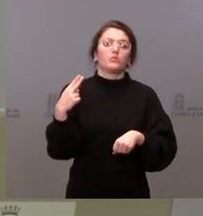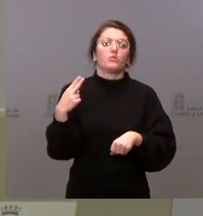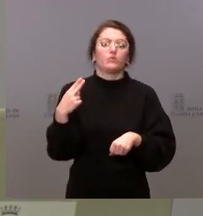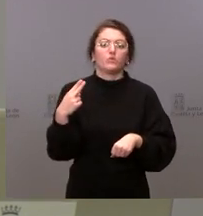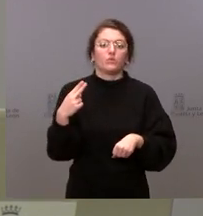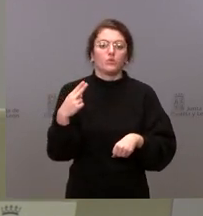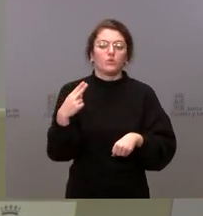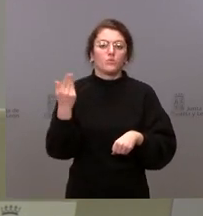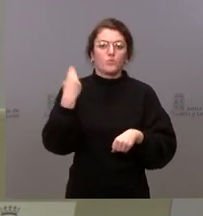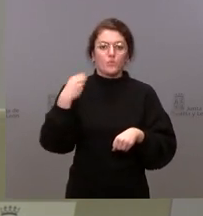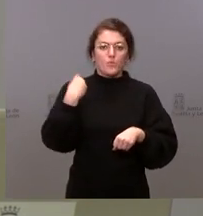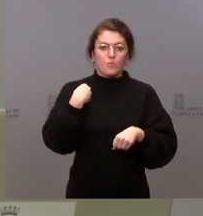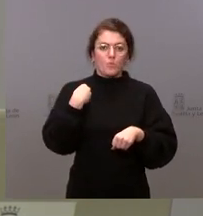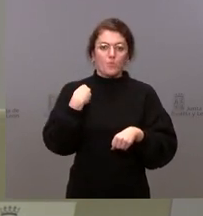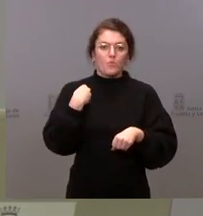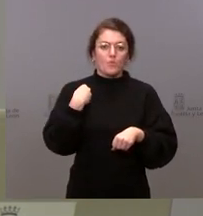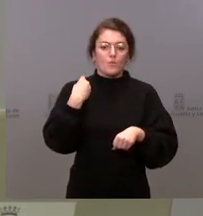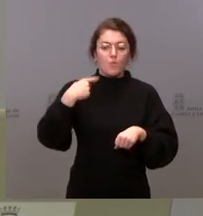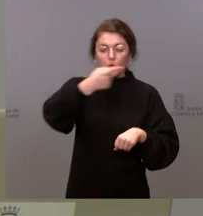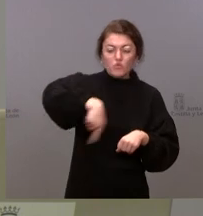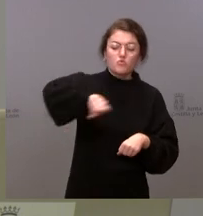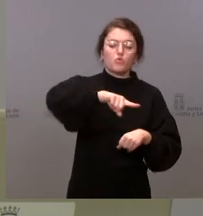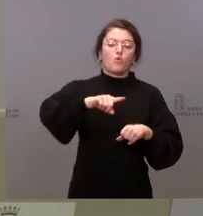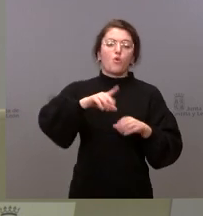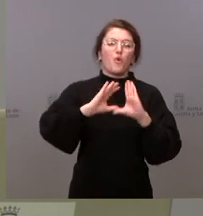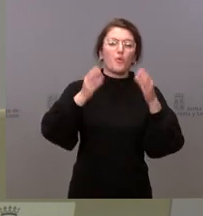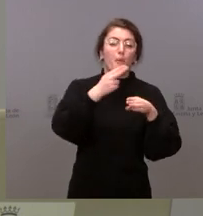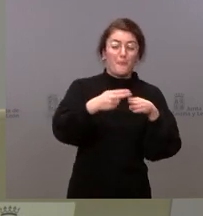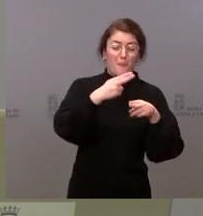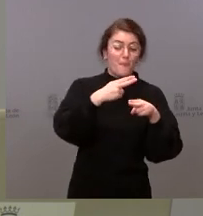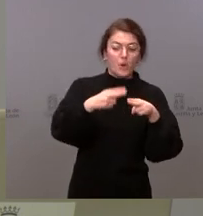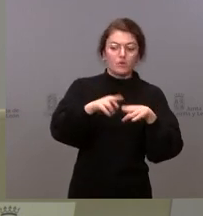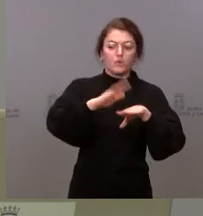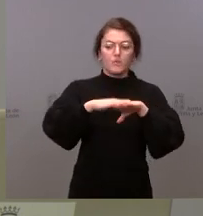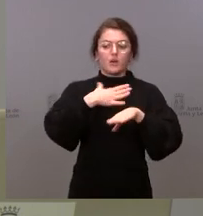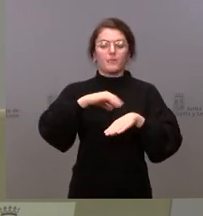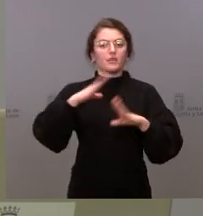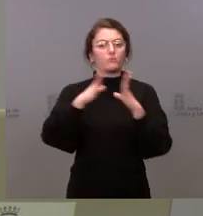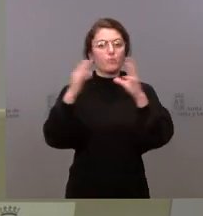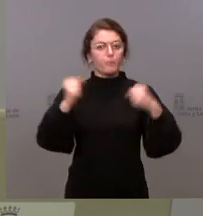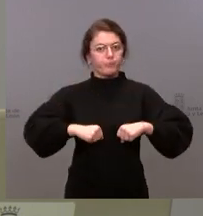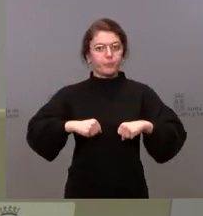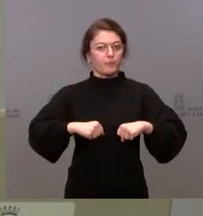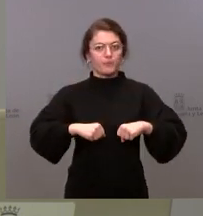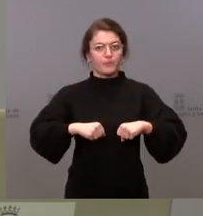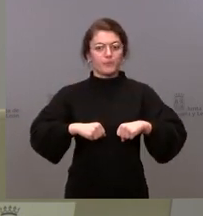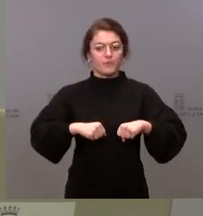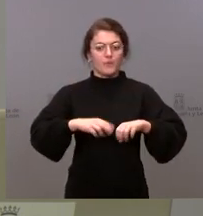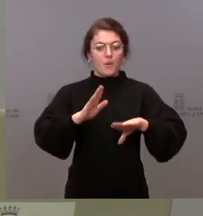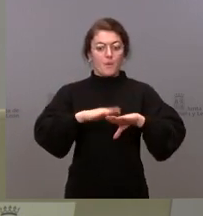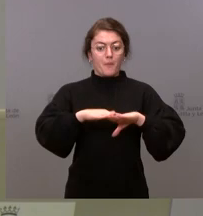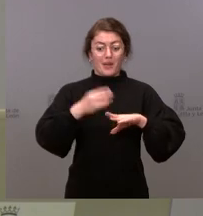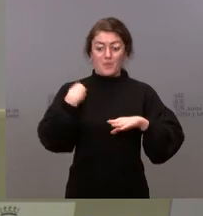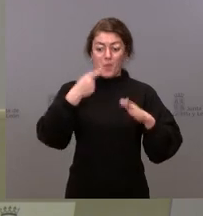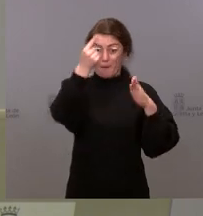los grupos políticos para sacar adelante un acuerdo y que permita desarrollar las iniciativas que figuran en el proyecto de